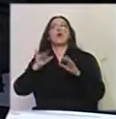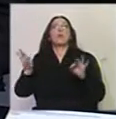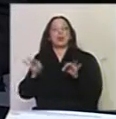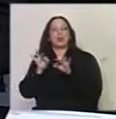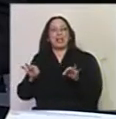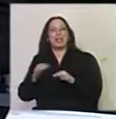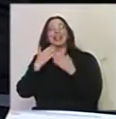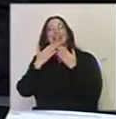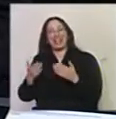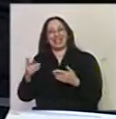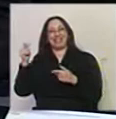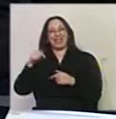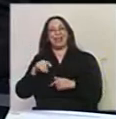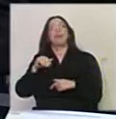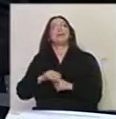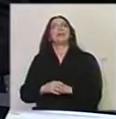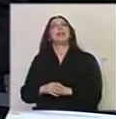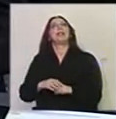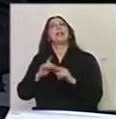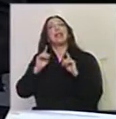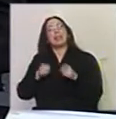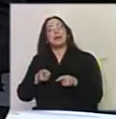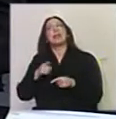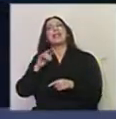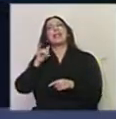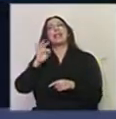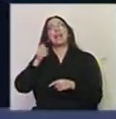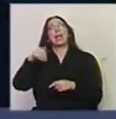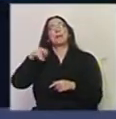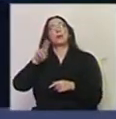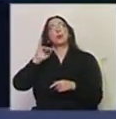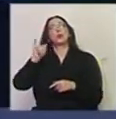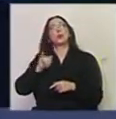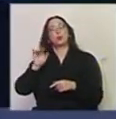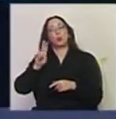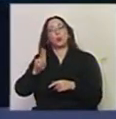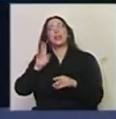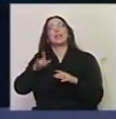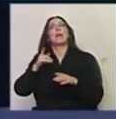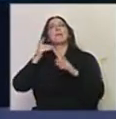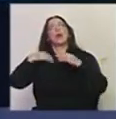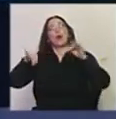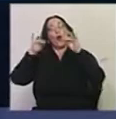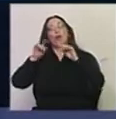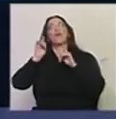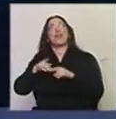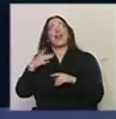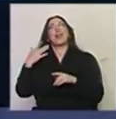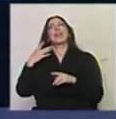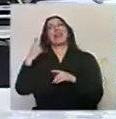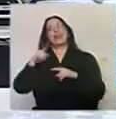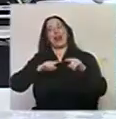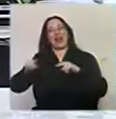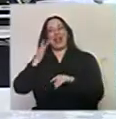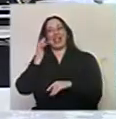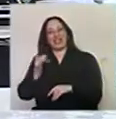gracias por acompañarnos. Buenas noches. Y Martín Intamuzú, director general de Escuelas de Formación Artística del Sodre y coreógrafo. Gracias por acompañarnos también. Muchas gracias. Buenas